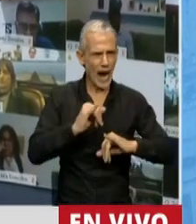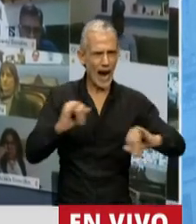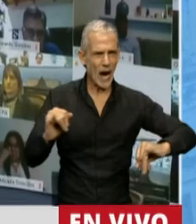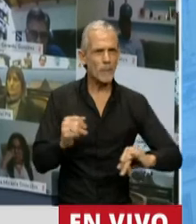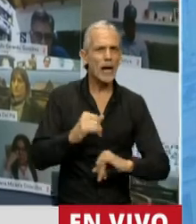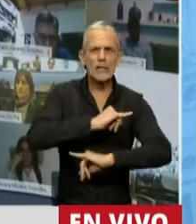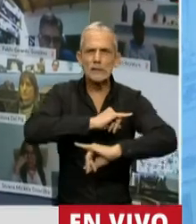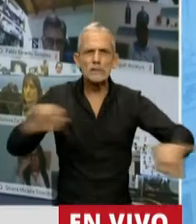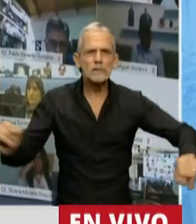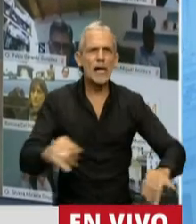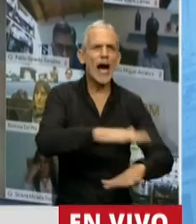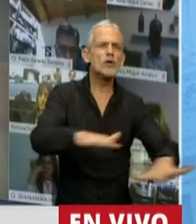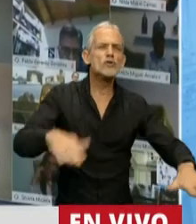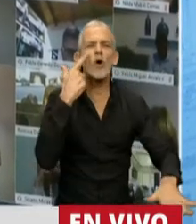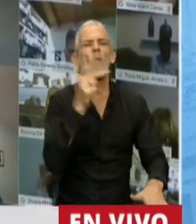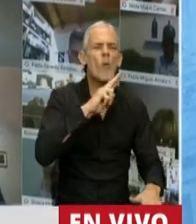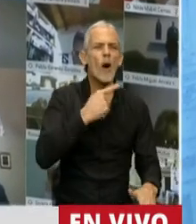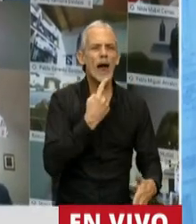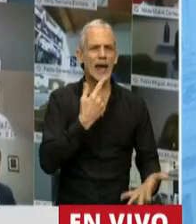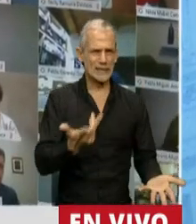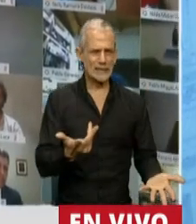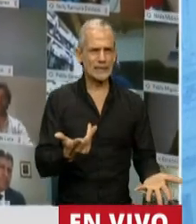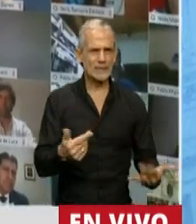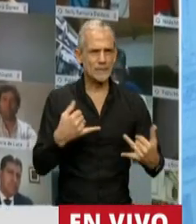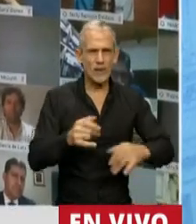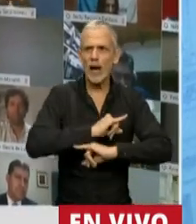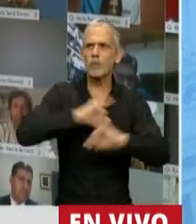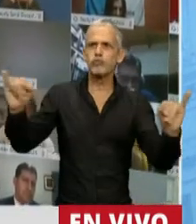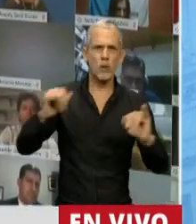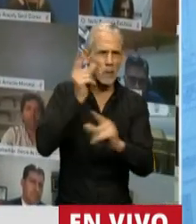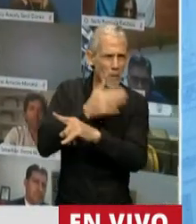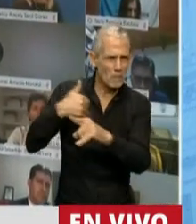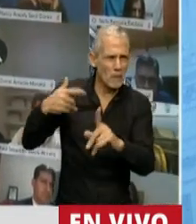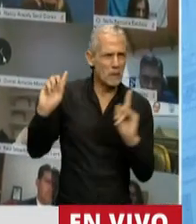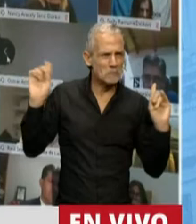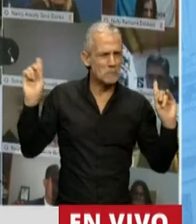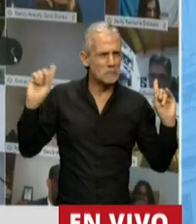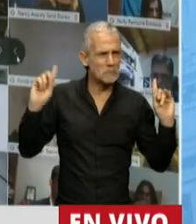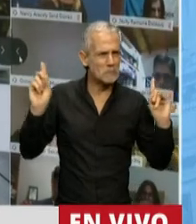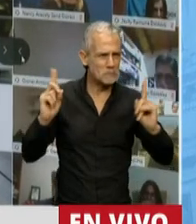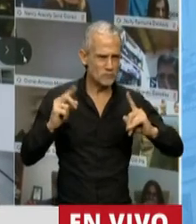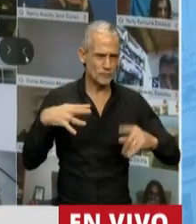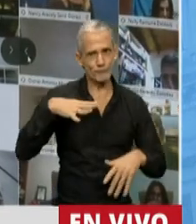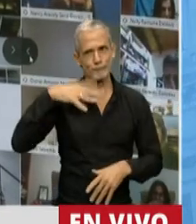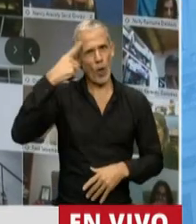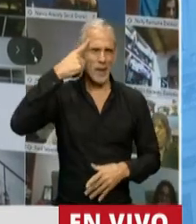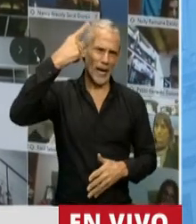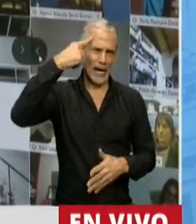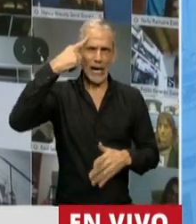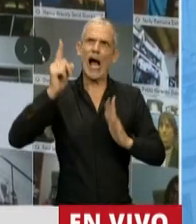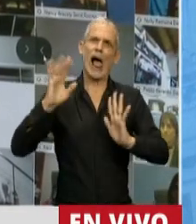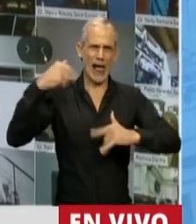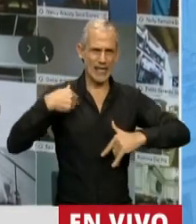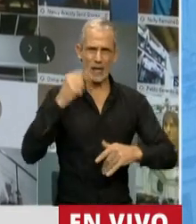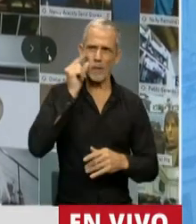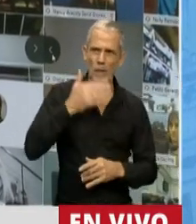hablen a los pibes y a las pibas. Las campañas de difusión no son para los padres y madres, que todavía seguimos creyendo que la